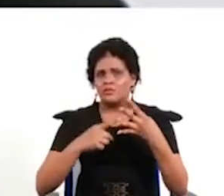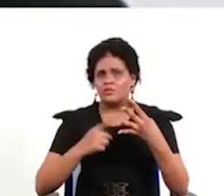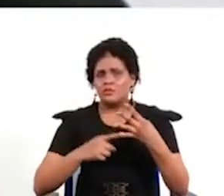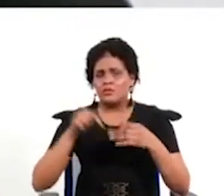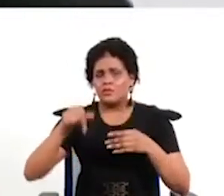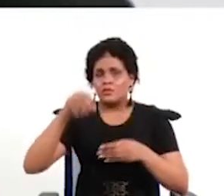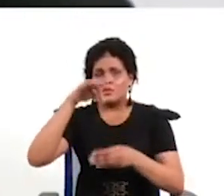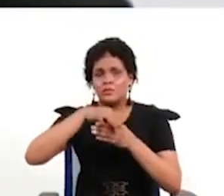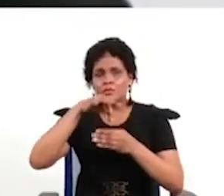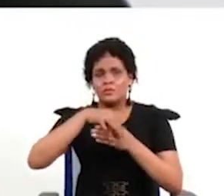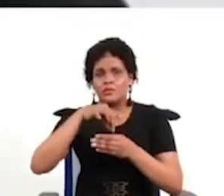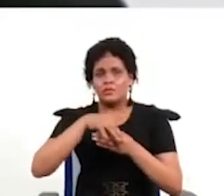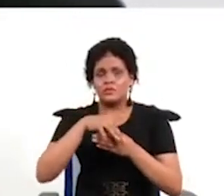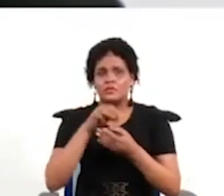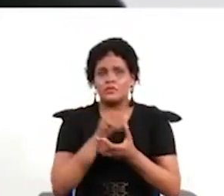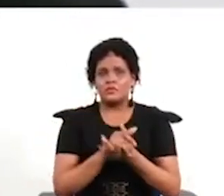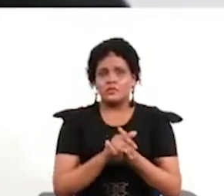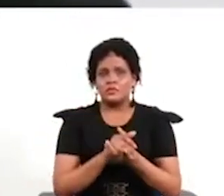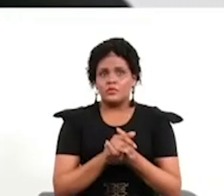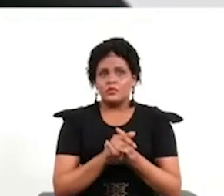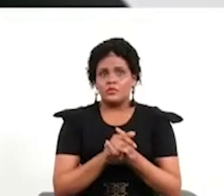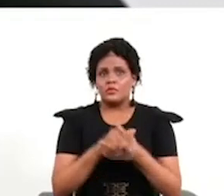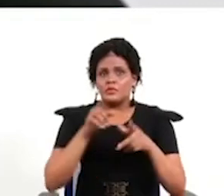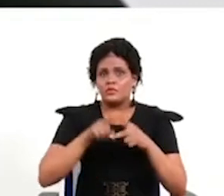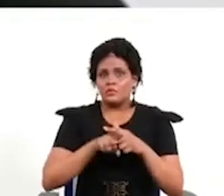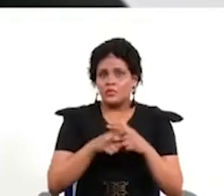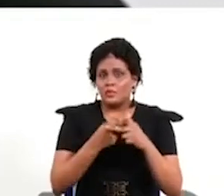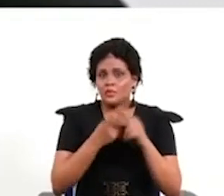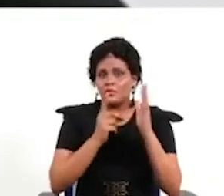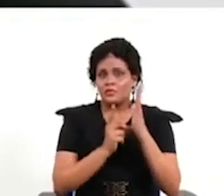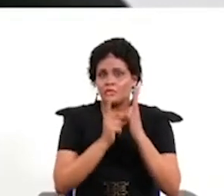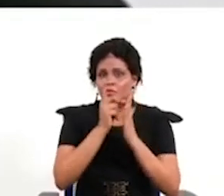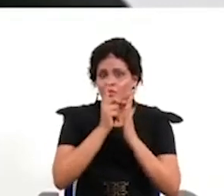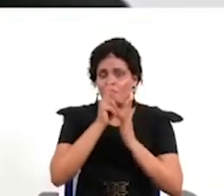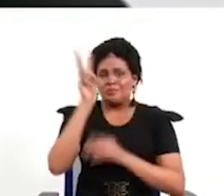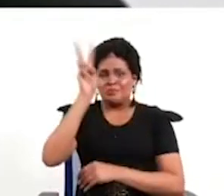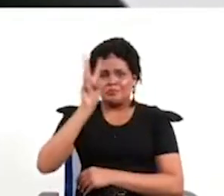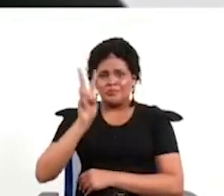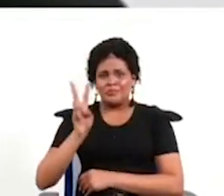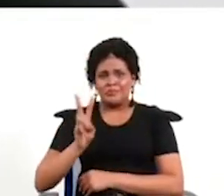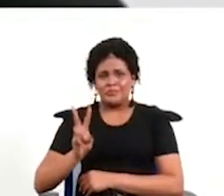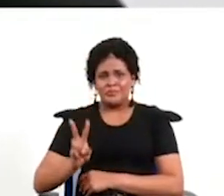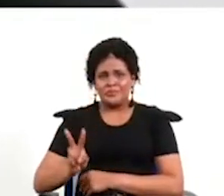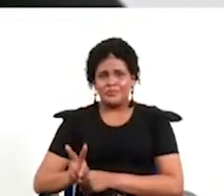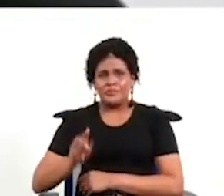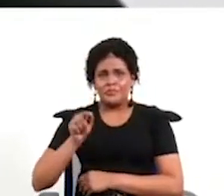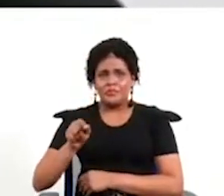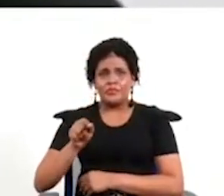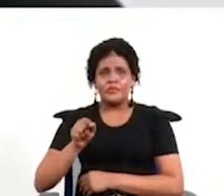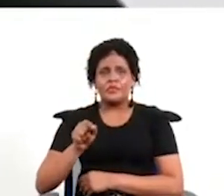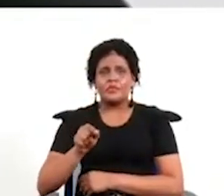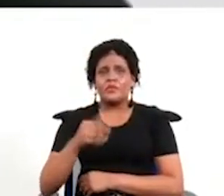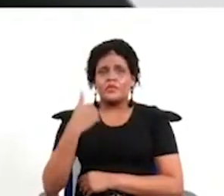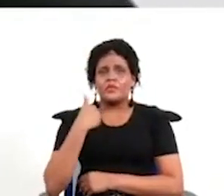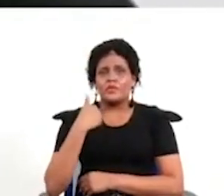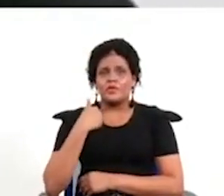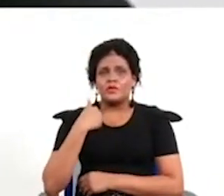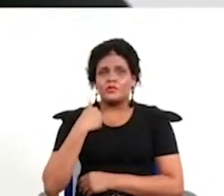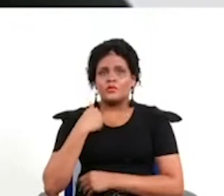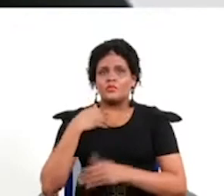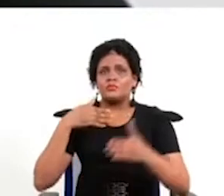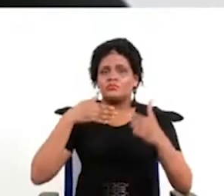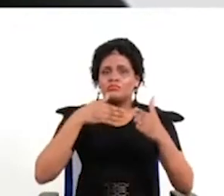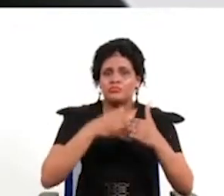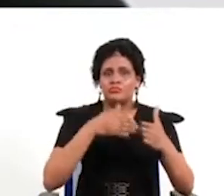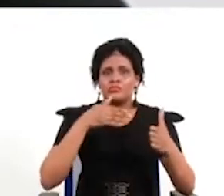tribunal electoral y como decía al principio se desarrollan todos los viernes esperamos que siga el ciclo de manera interrumpida